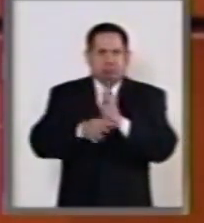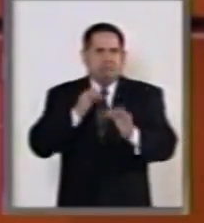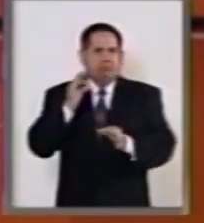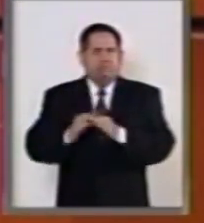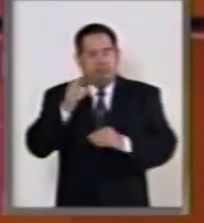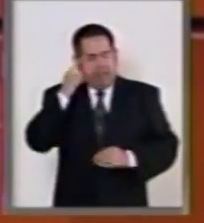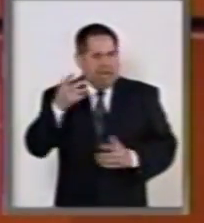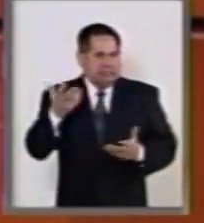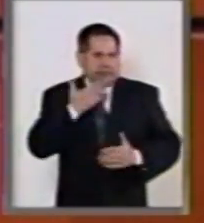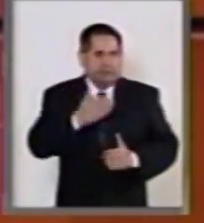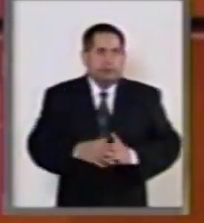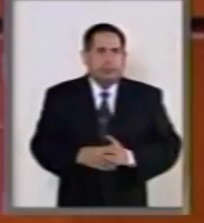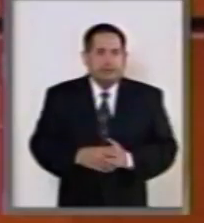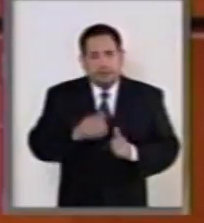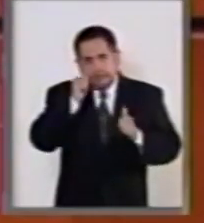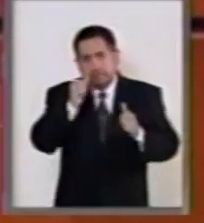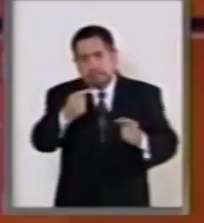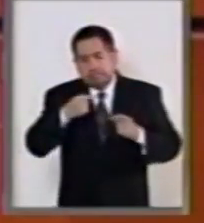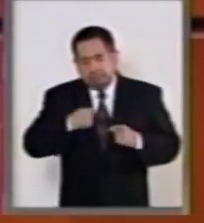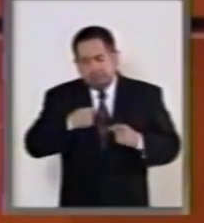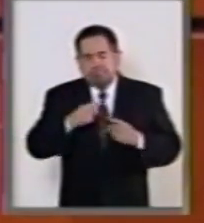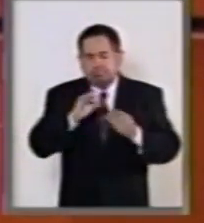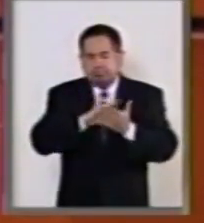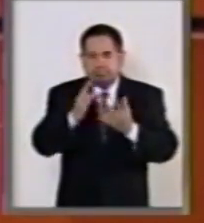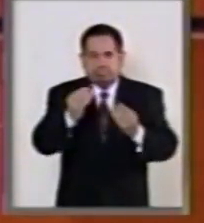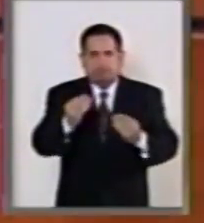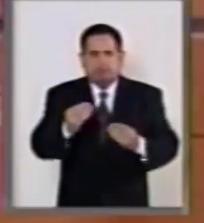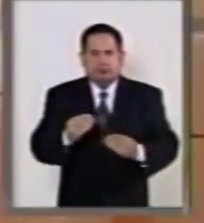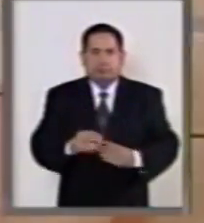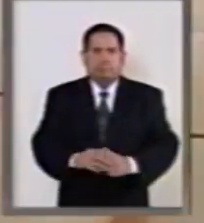aplicación. Por su atención, muchas gracias.